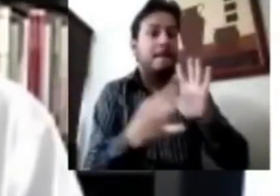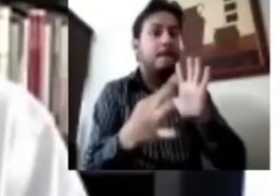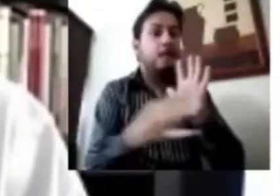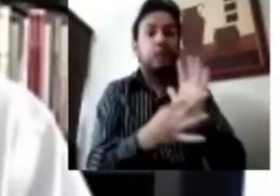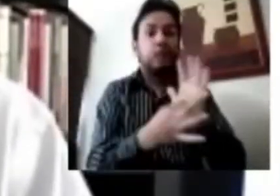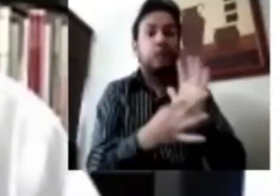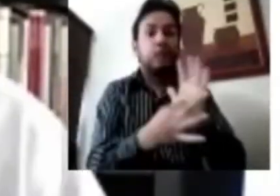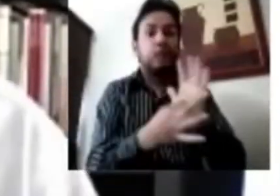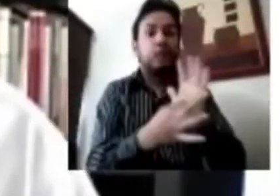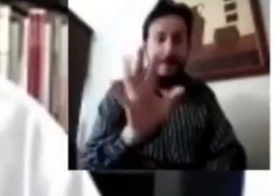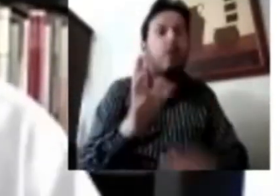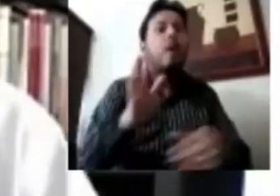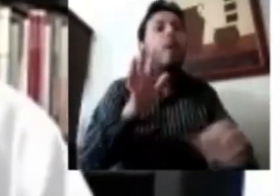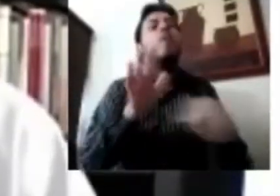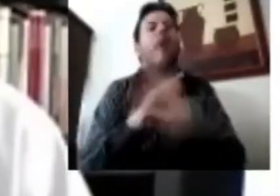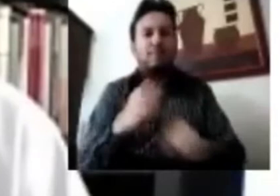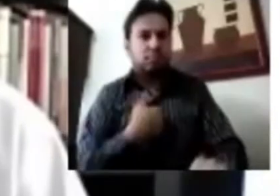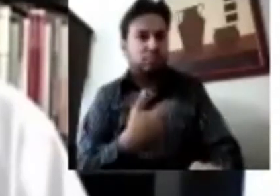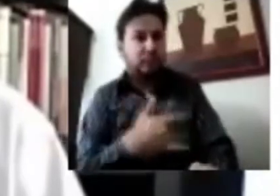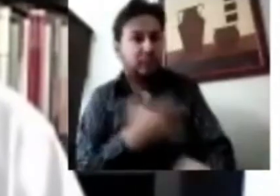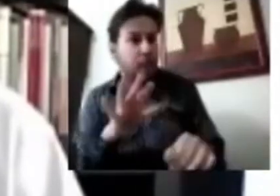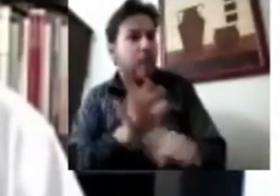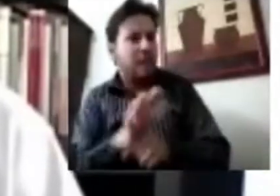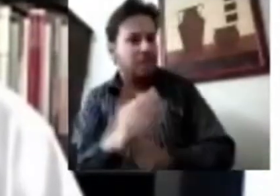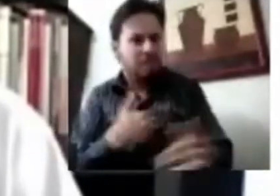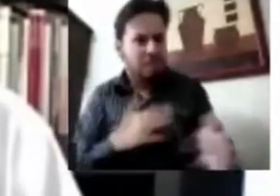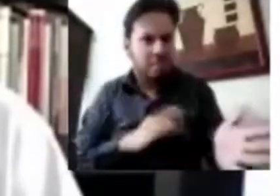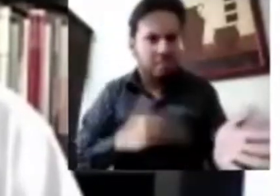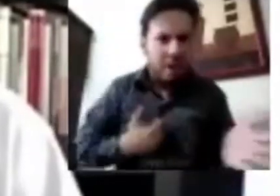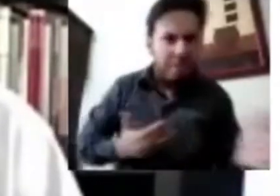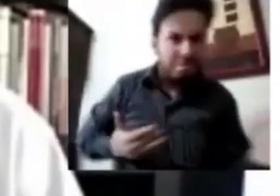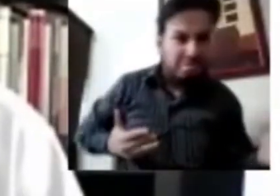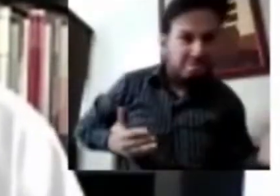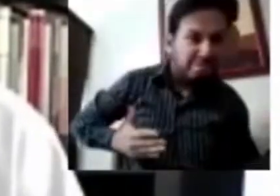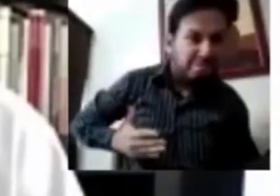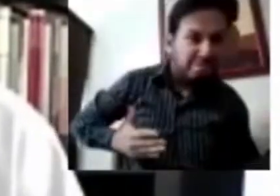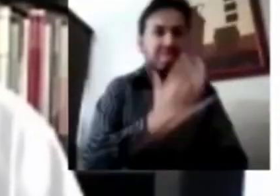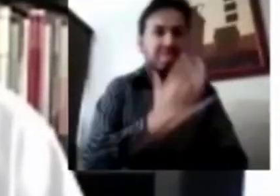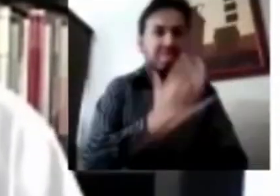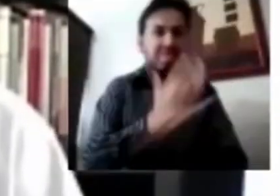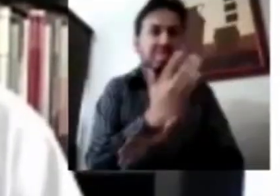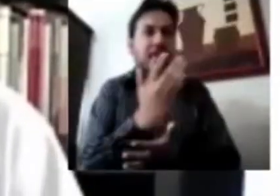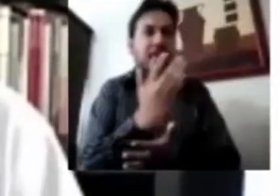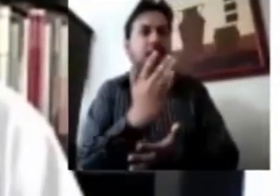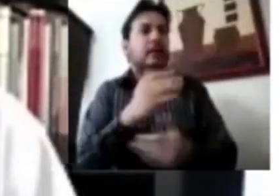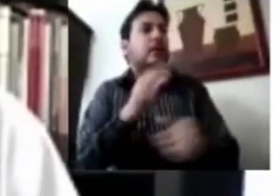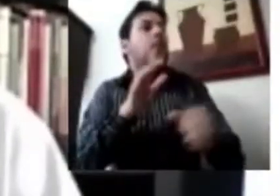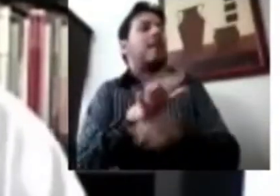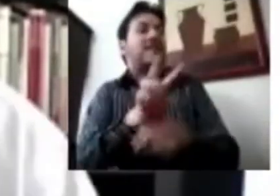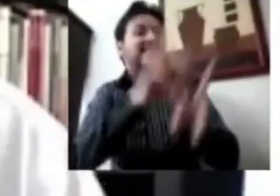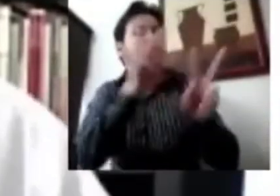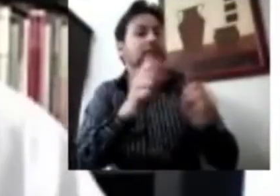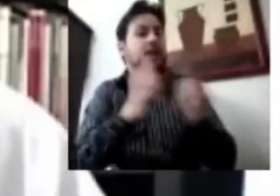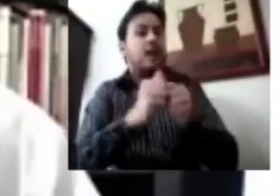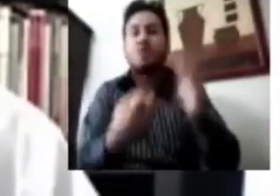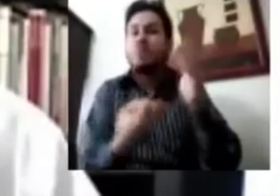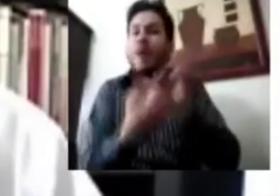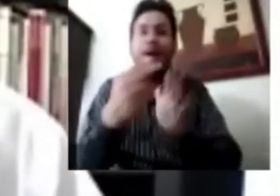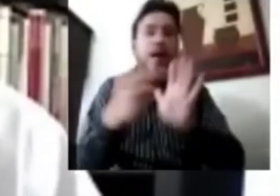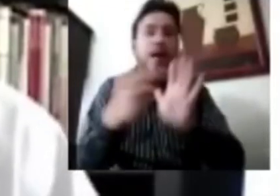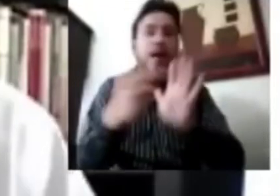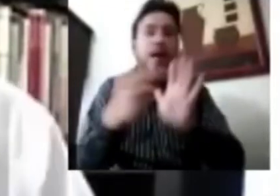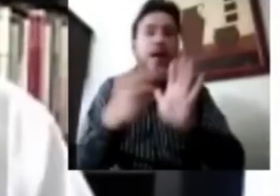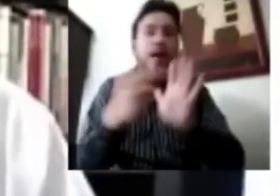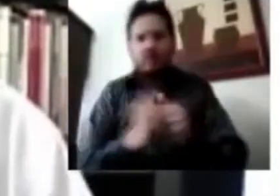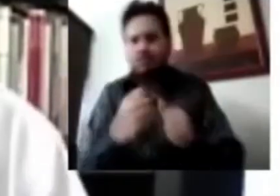más bien de esta entrada, porque no se habla de regreso, sino de una entrada a la nueva normalidad. Y aquí lo que nos han dicho